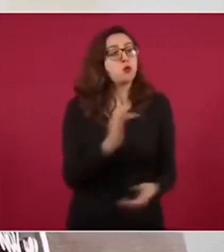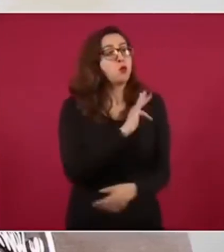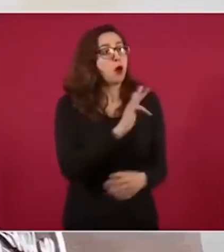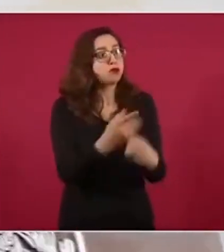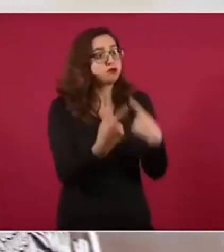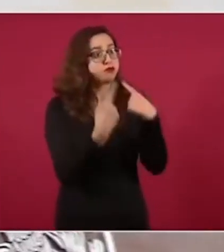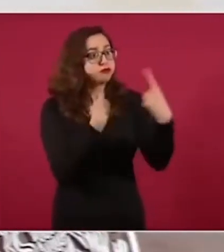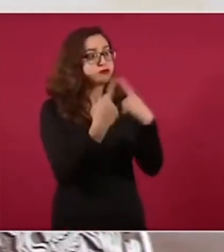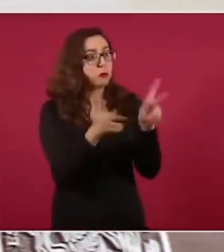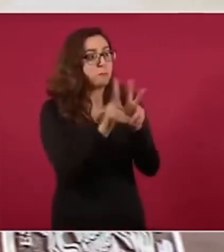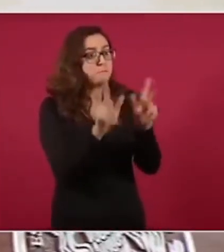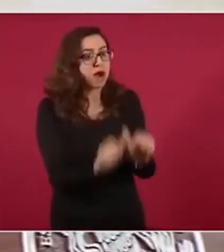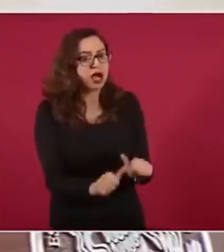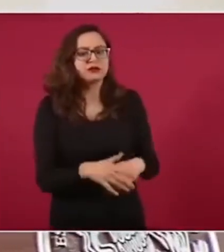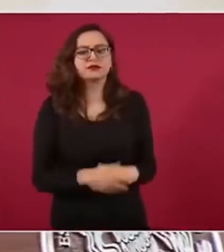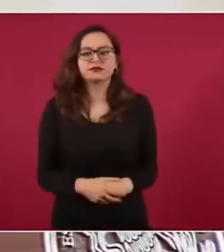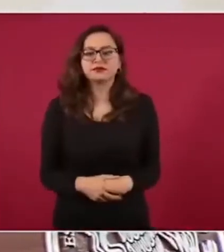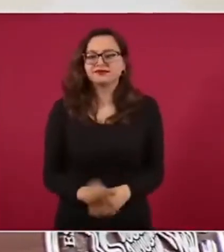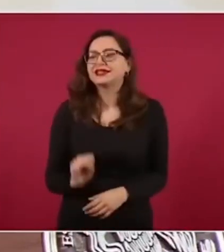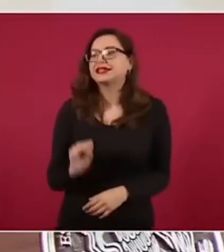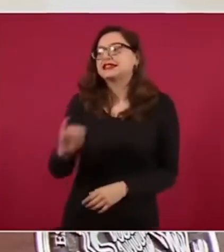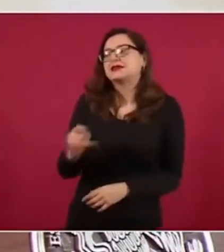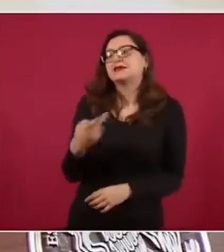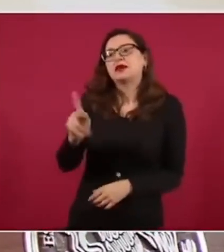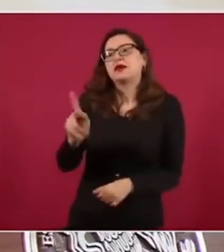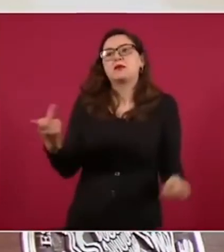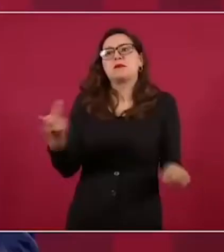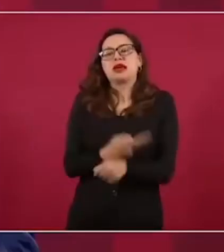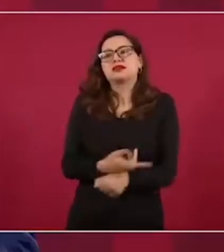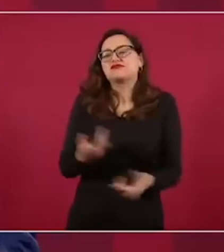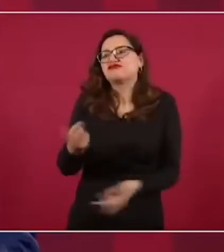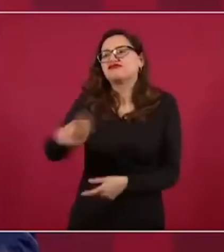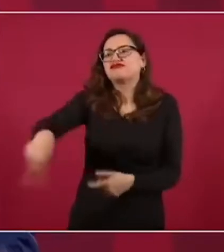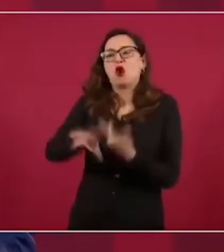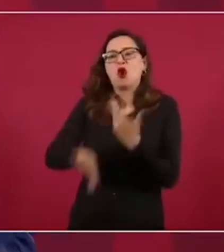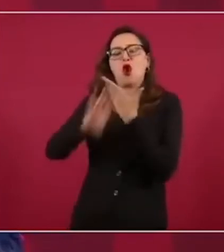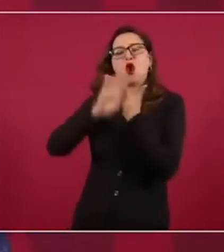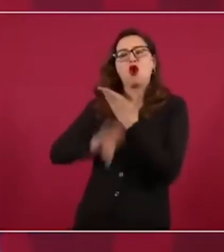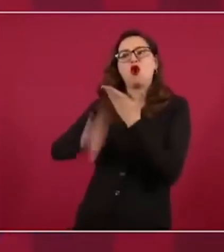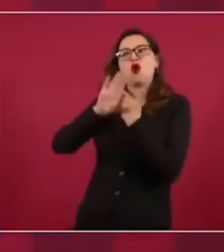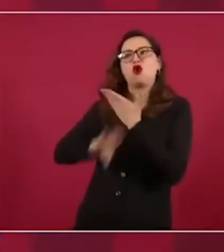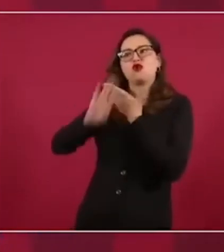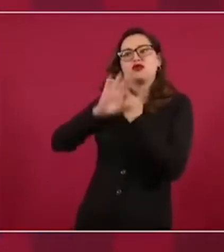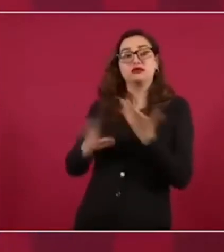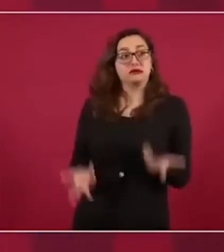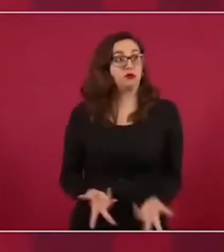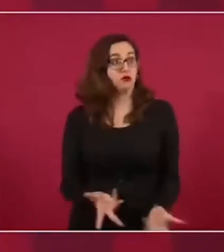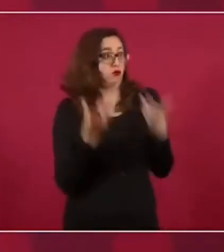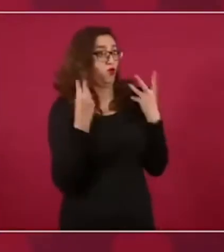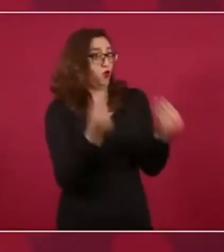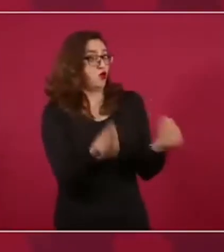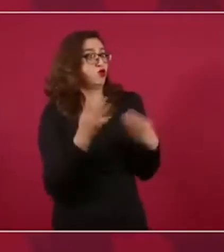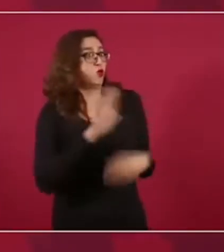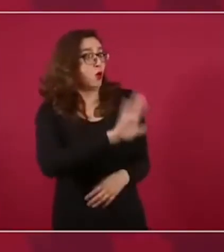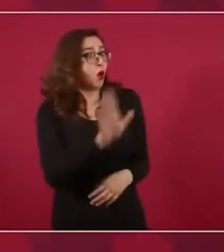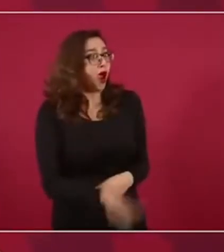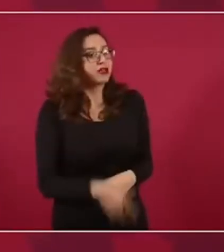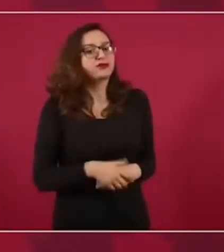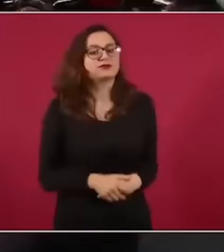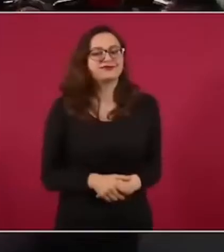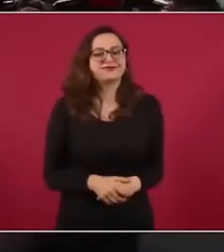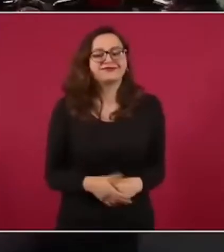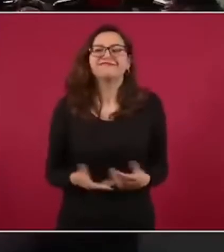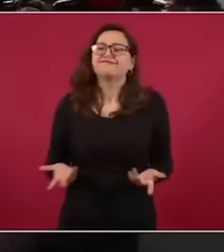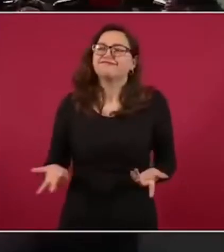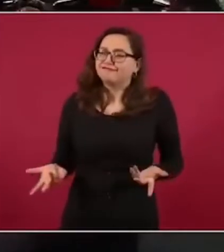expertos no coinciden con nosotros, porque ellos